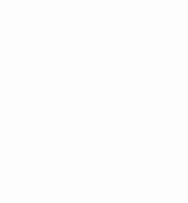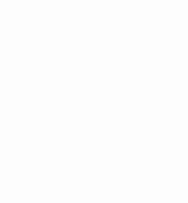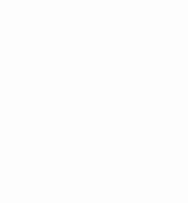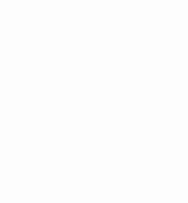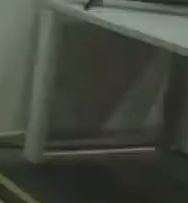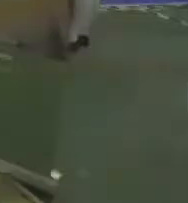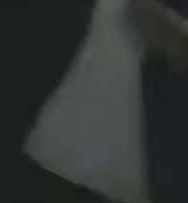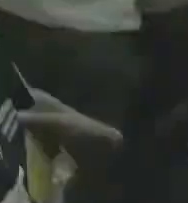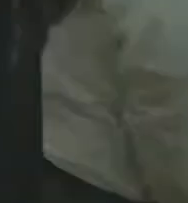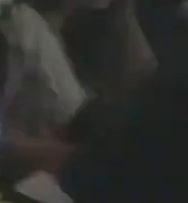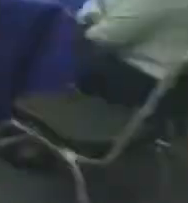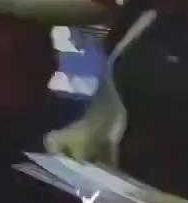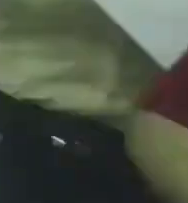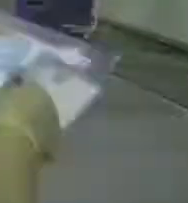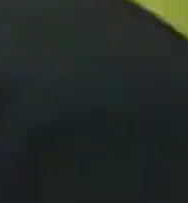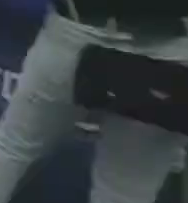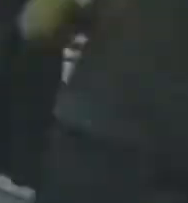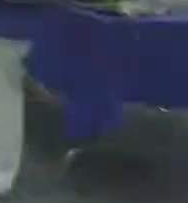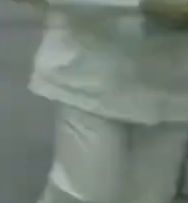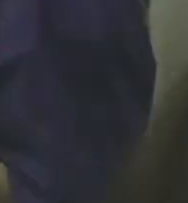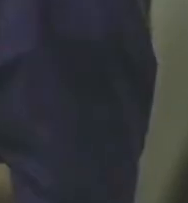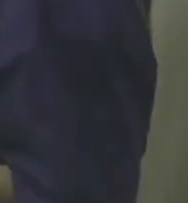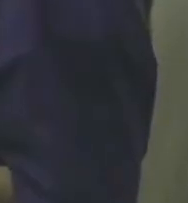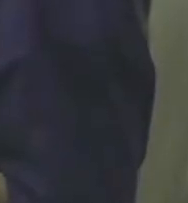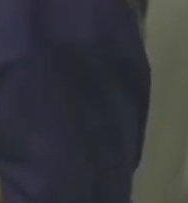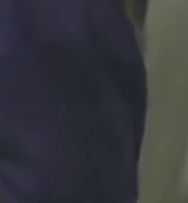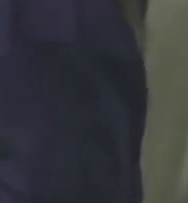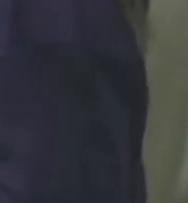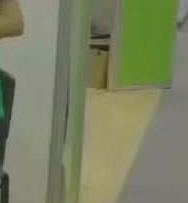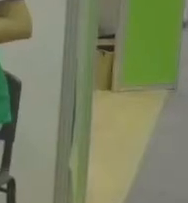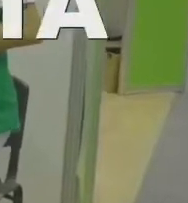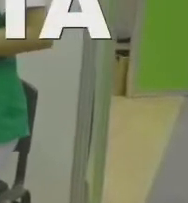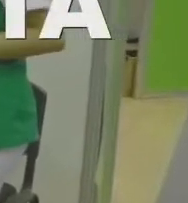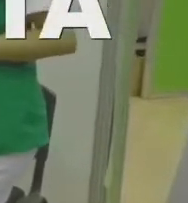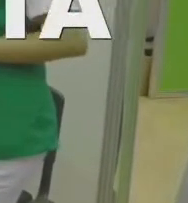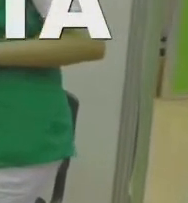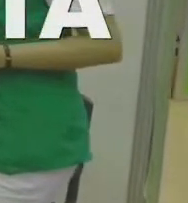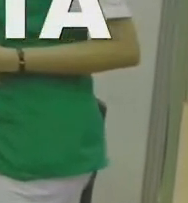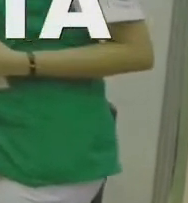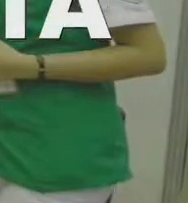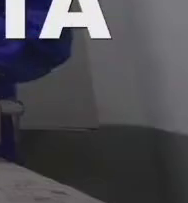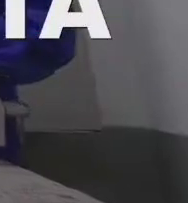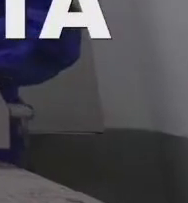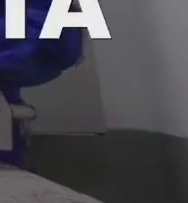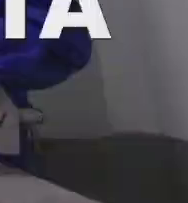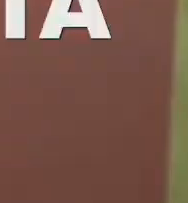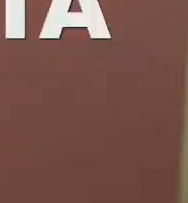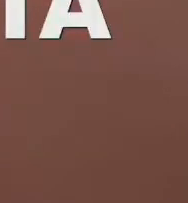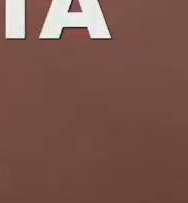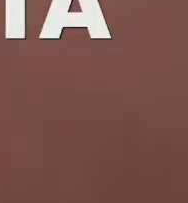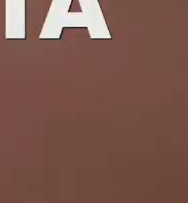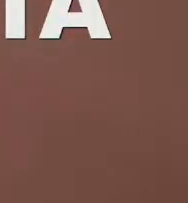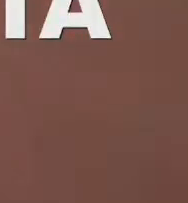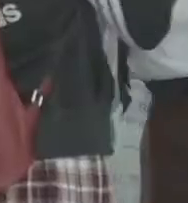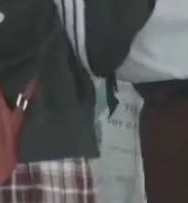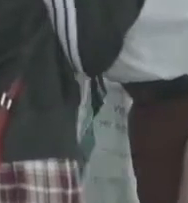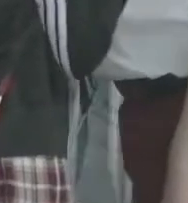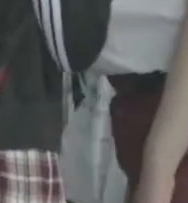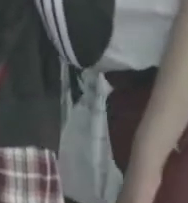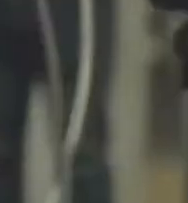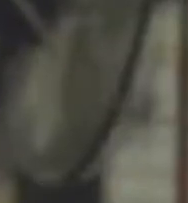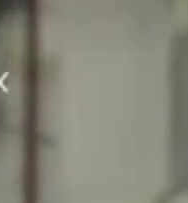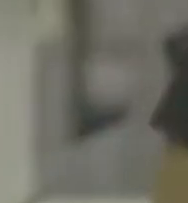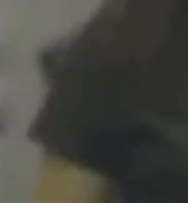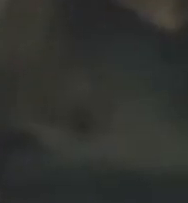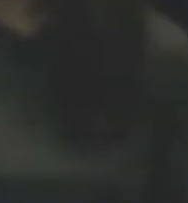¿Quieres ingresar a preparatoria o universidad? ¡Prepárate! Tenemos para ti una completa oferta educativa en escuelas públicas y privadas,